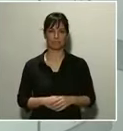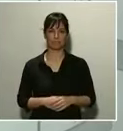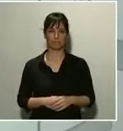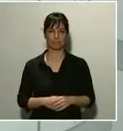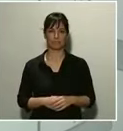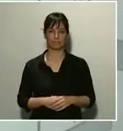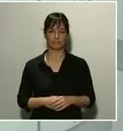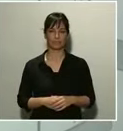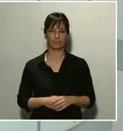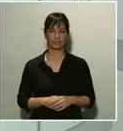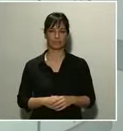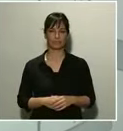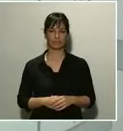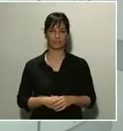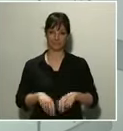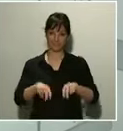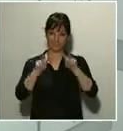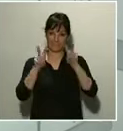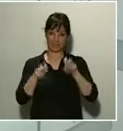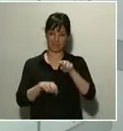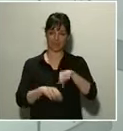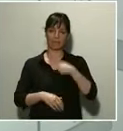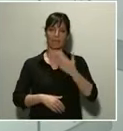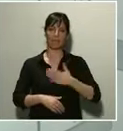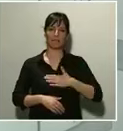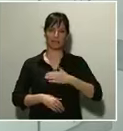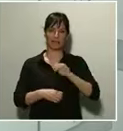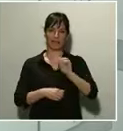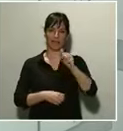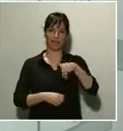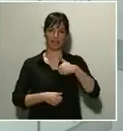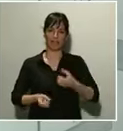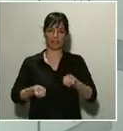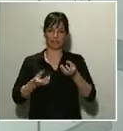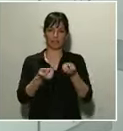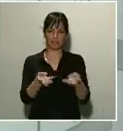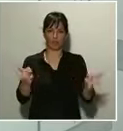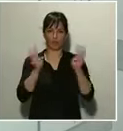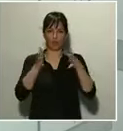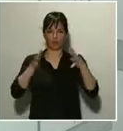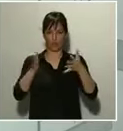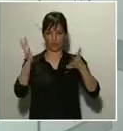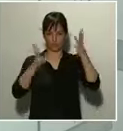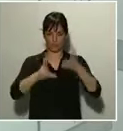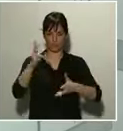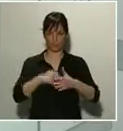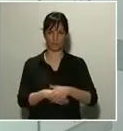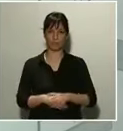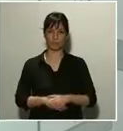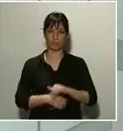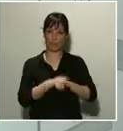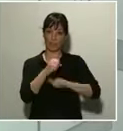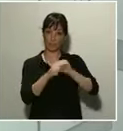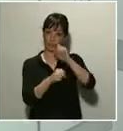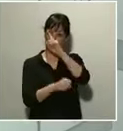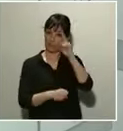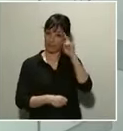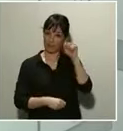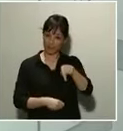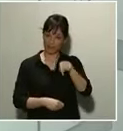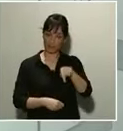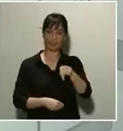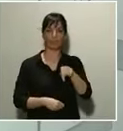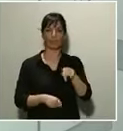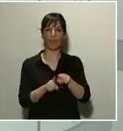en su consejo de administración. En el caso del aeropuerto Adolfo Suárez-Madrid-Barajas, y como primera medida,